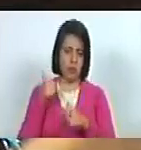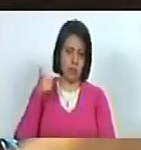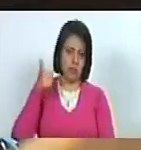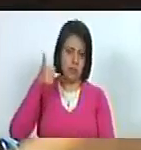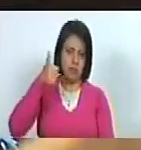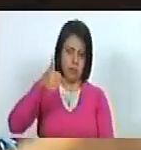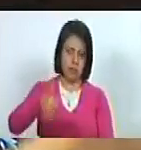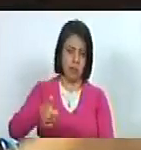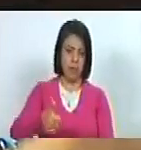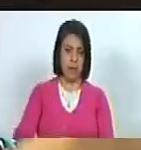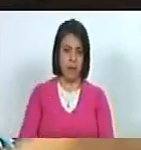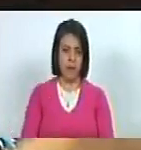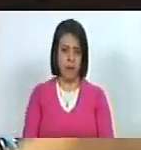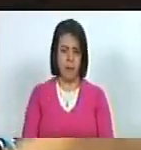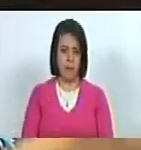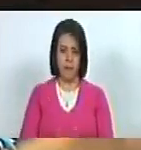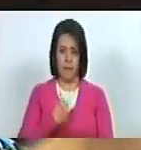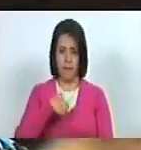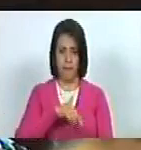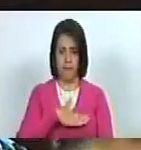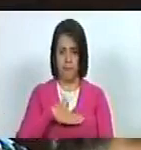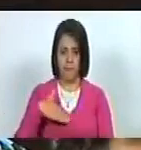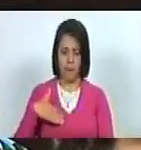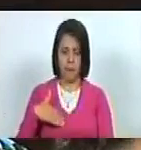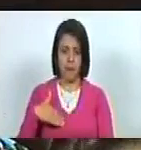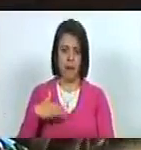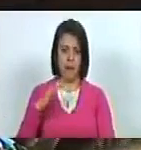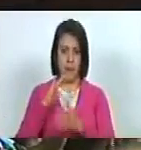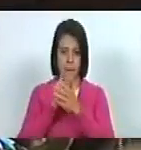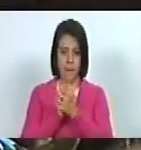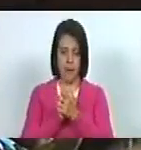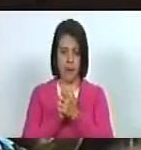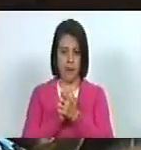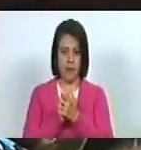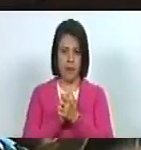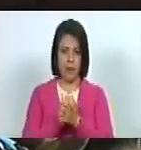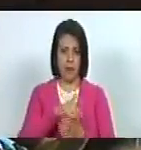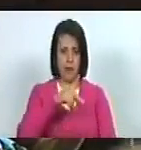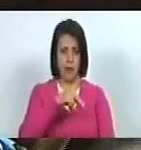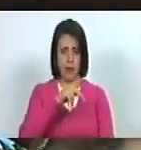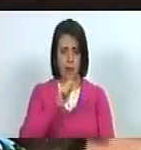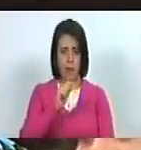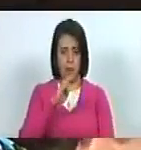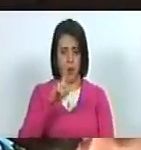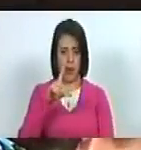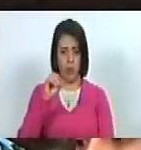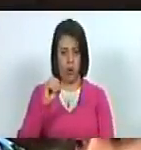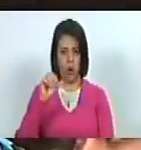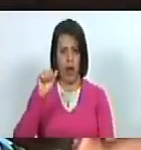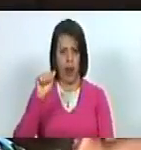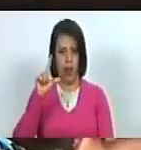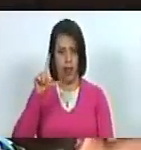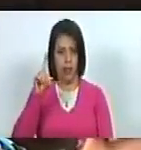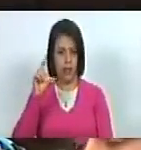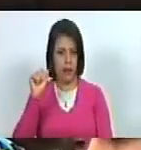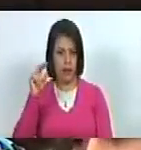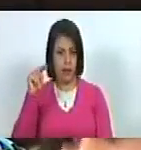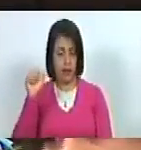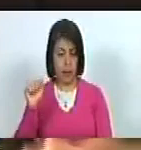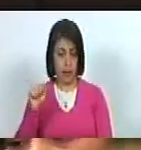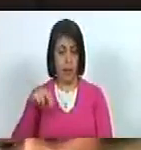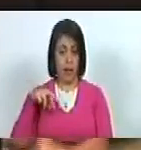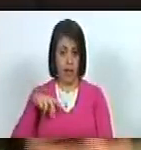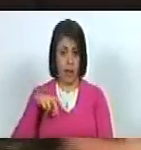eterna nuestro querido compatriota Pablo de la Cruz Aldana, el